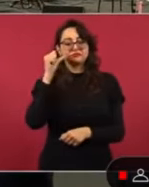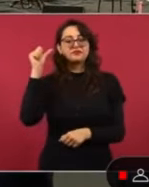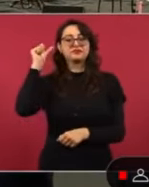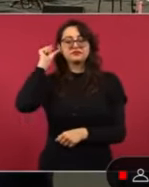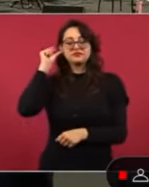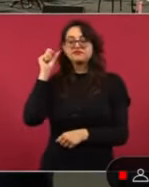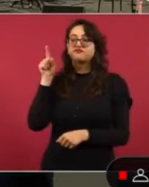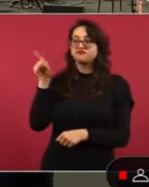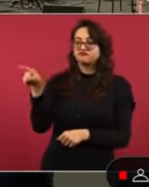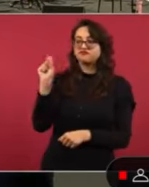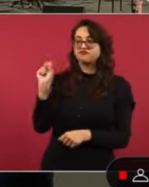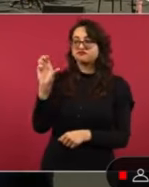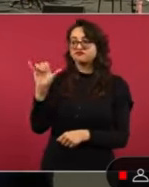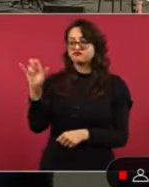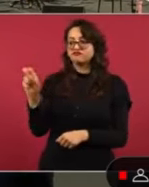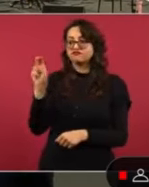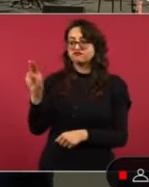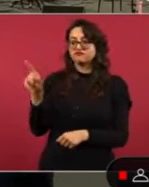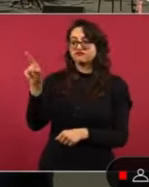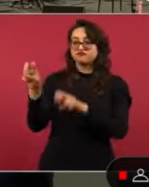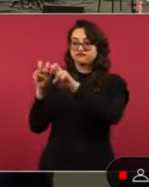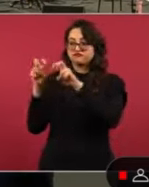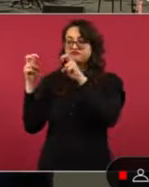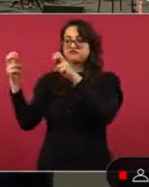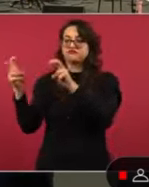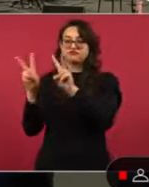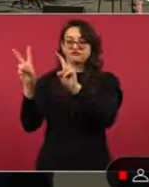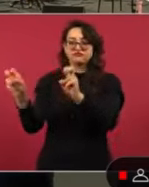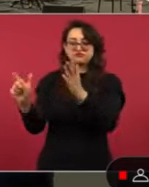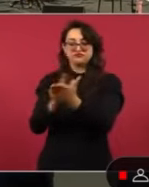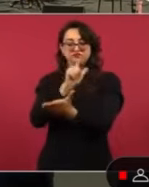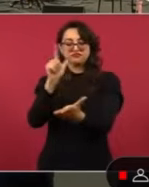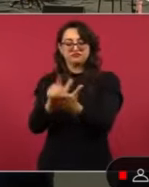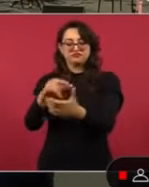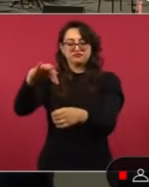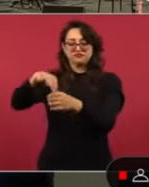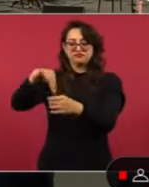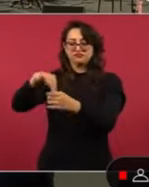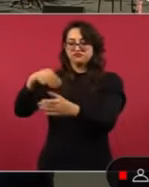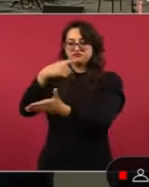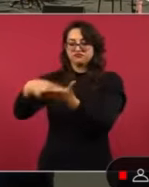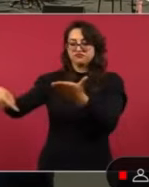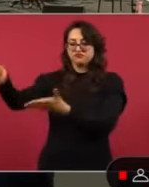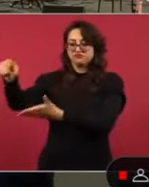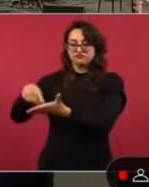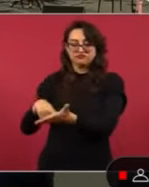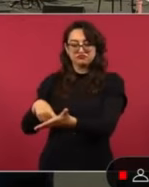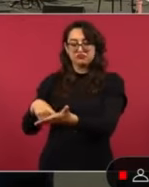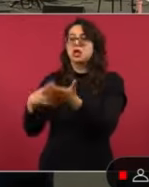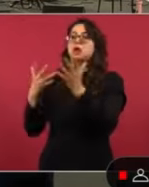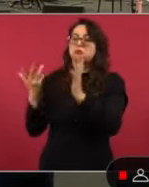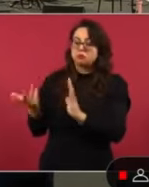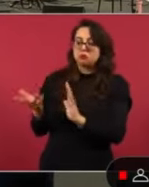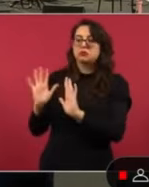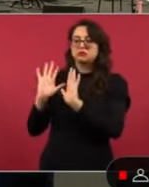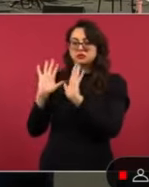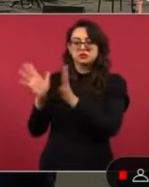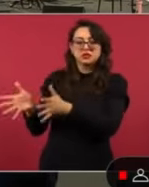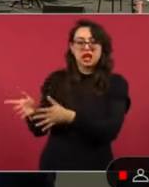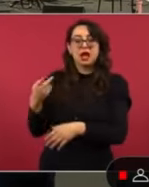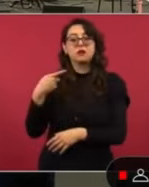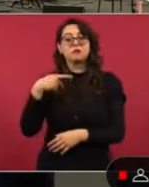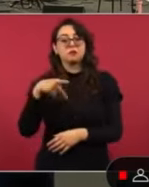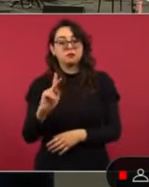decisión de la Suprema Corte de Justicia de la Nación de declarar inválida parte de la reforma electoral, pero enfurecieron cuando se enteraron del plan C.